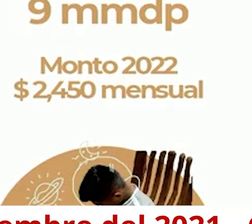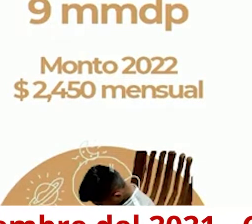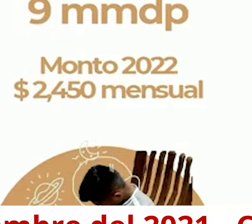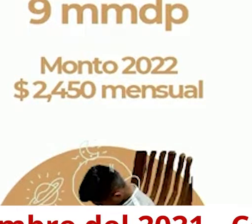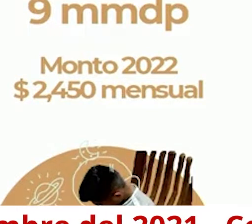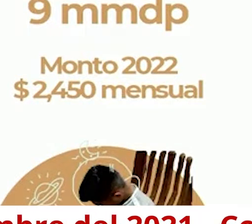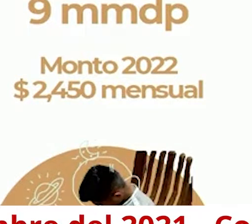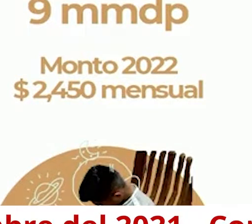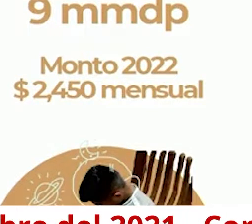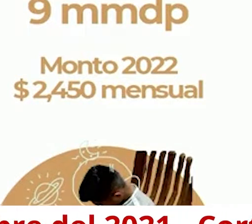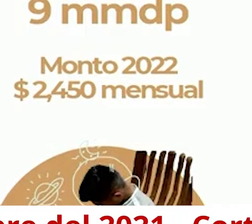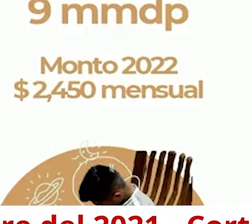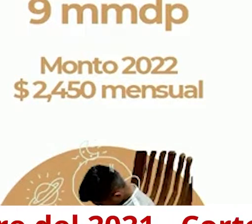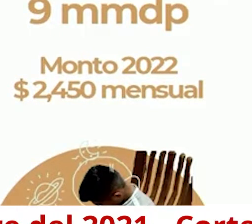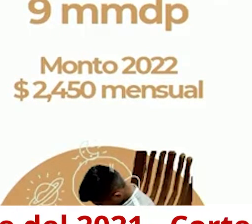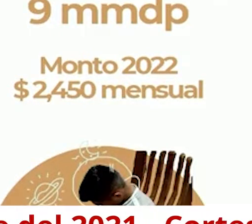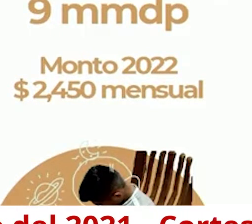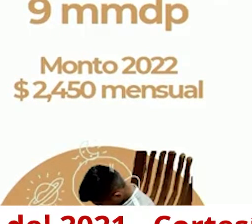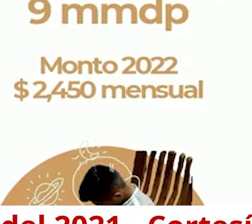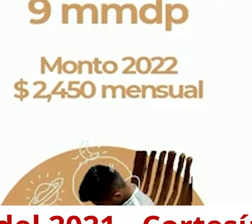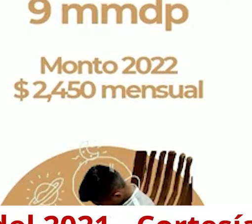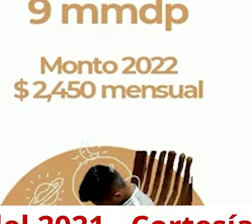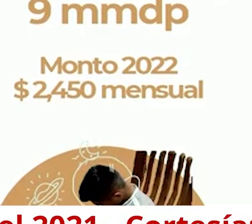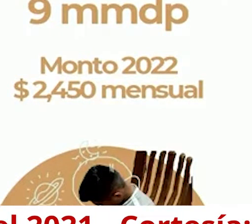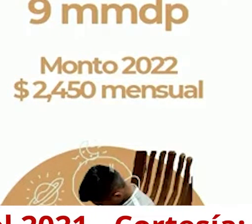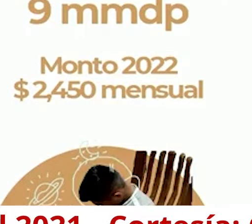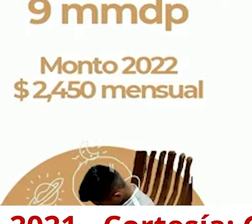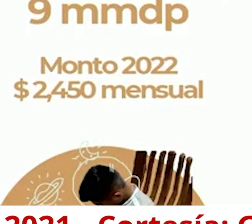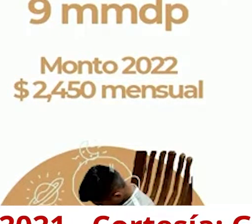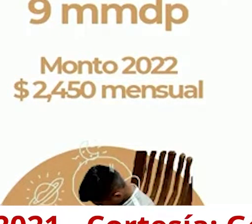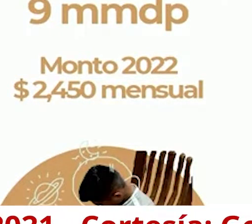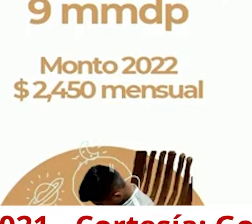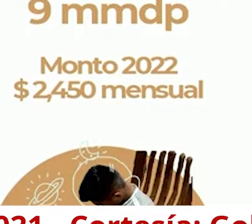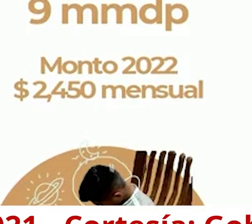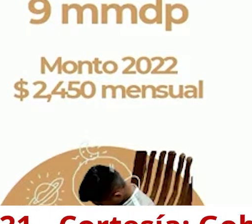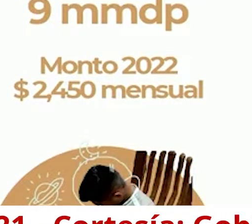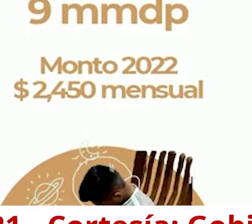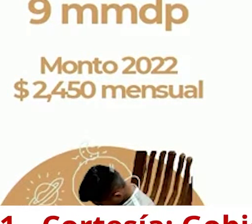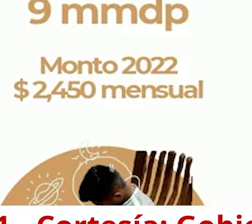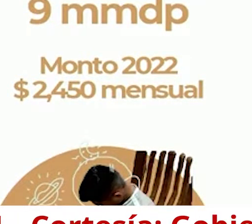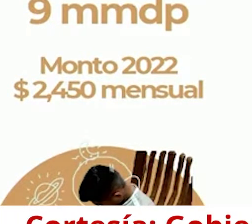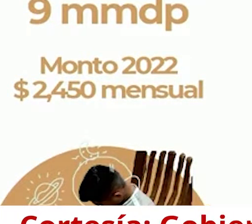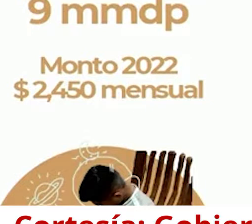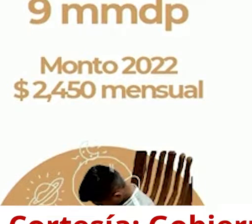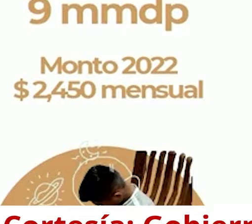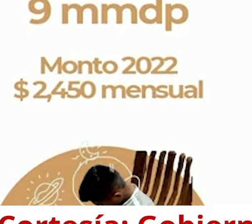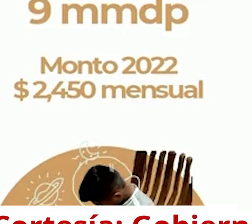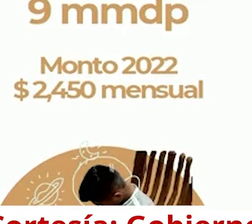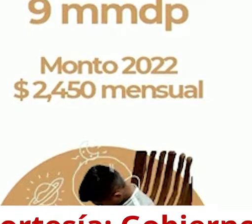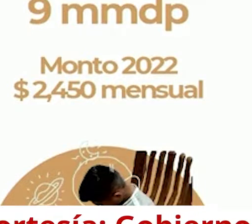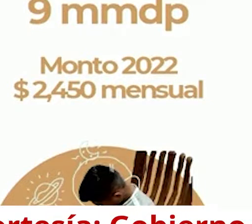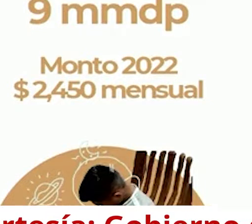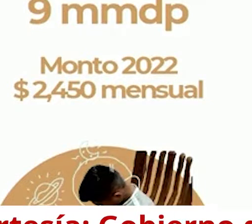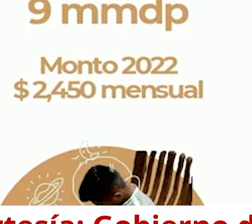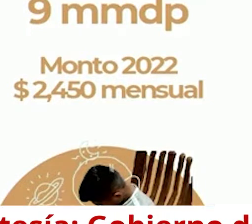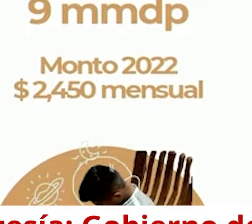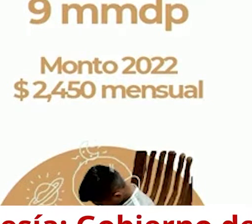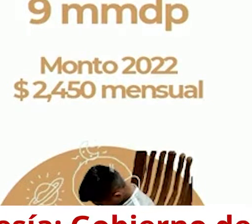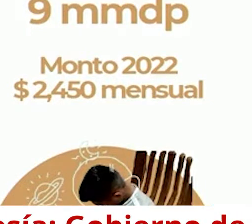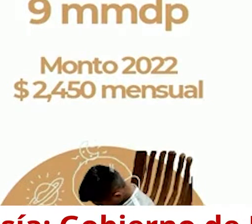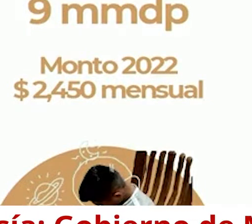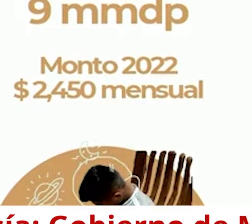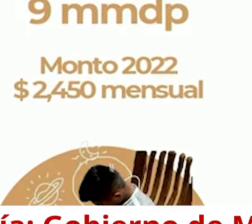a cerca de 5.3 millones de niñas y niños estudiantes en este